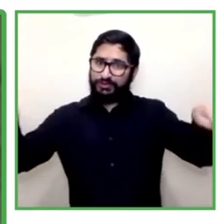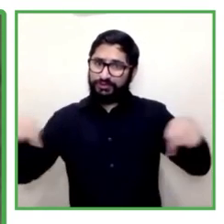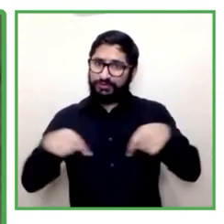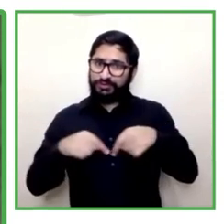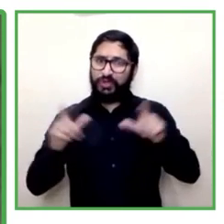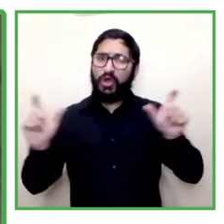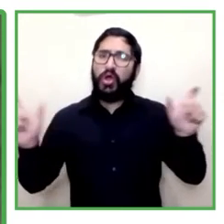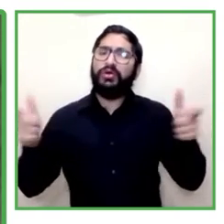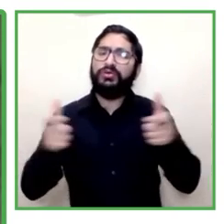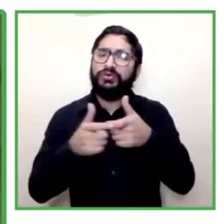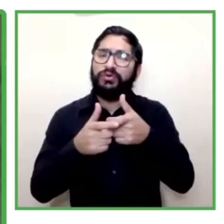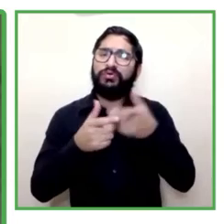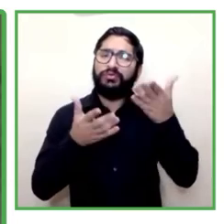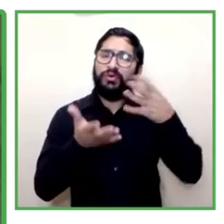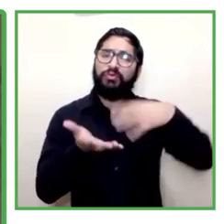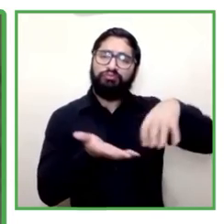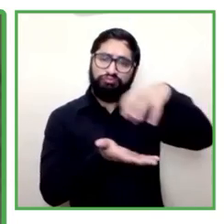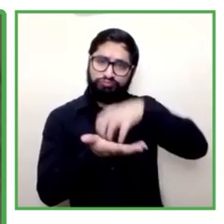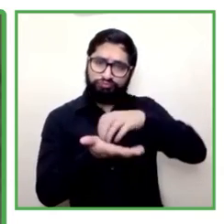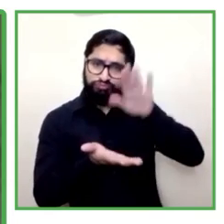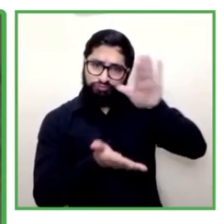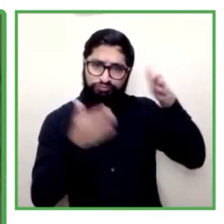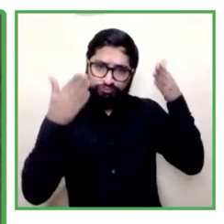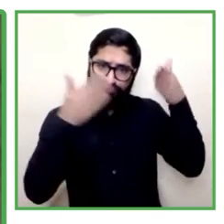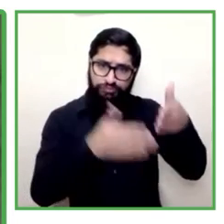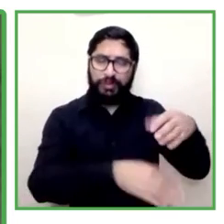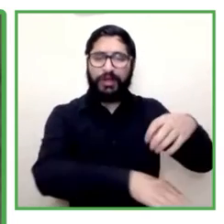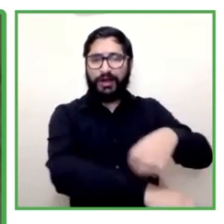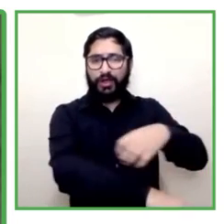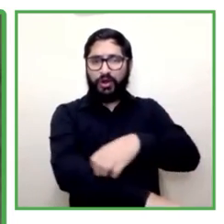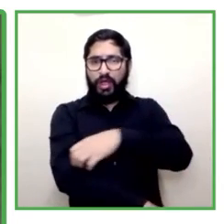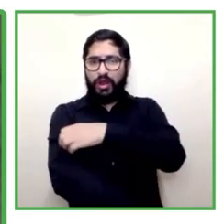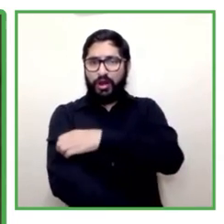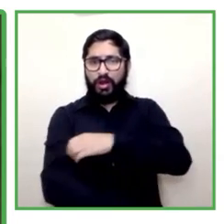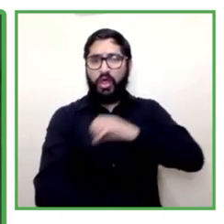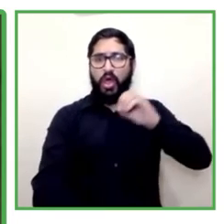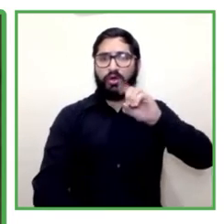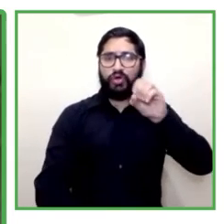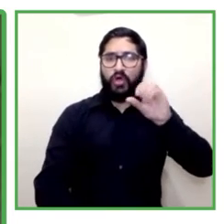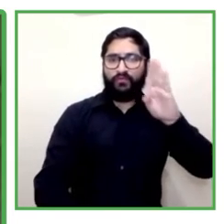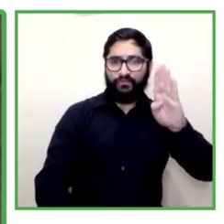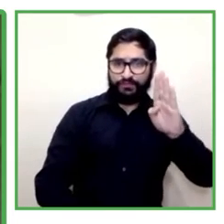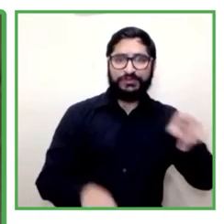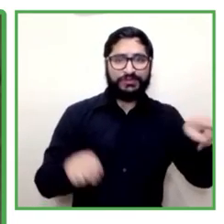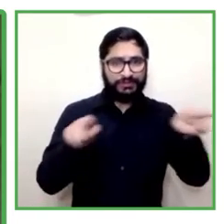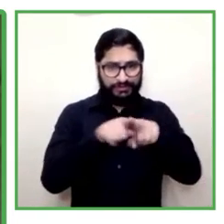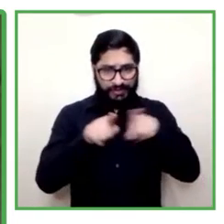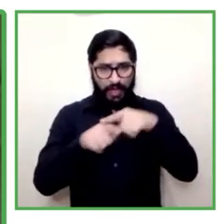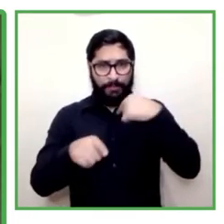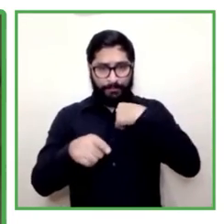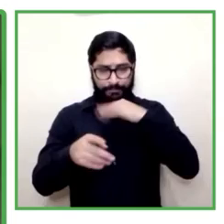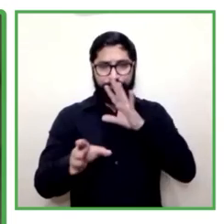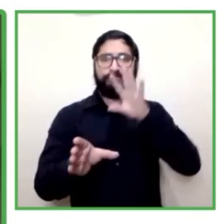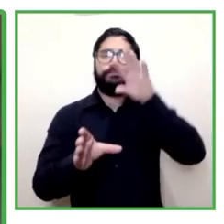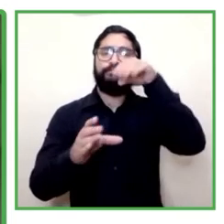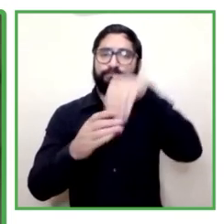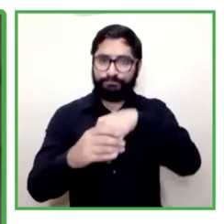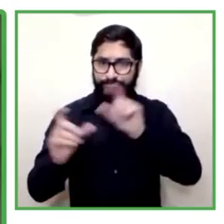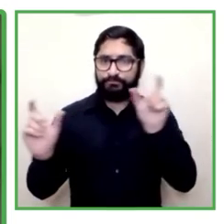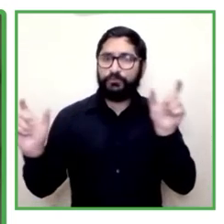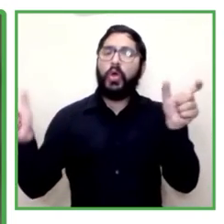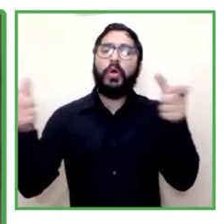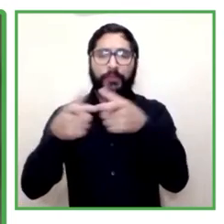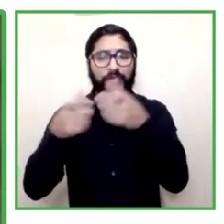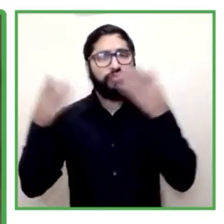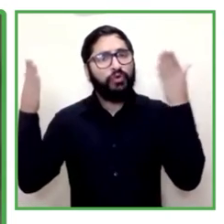del COSOC y además soy miembro de la Comisión Regional de Protección de las Personas con Problemas de Salud Mental de la Coriprem